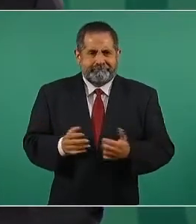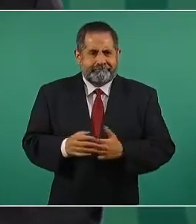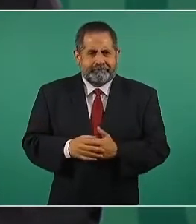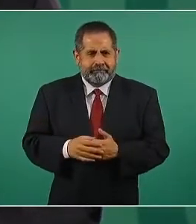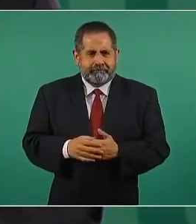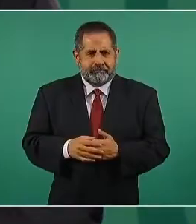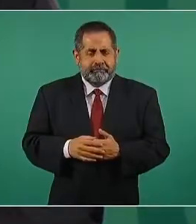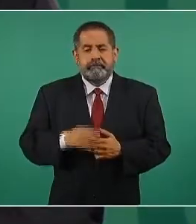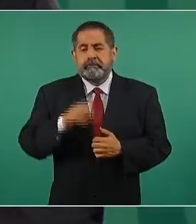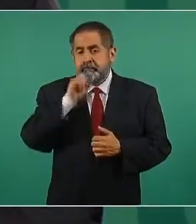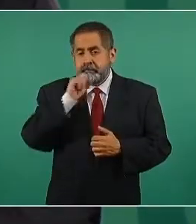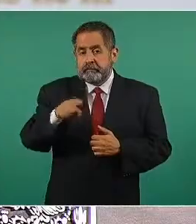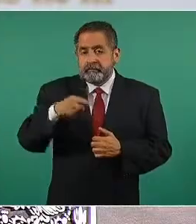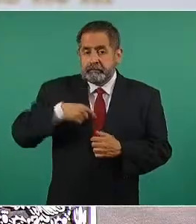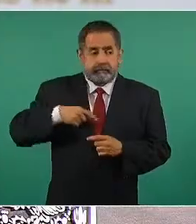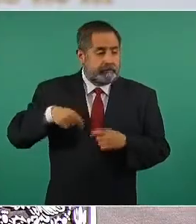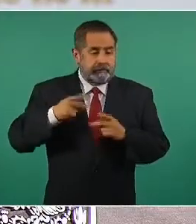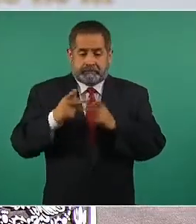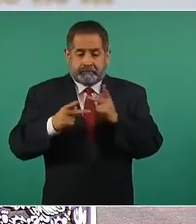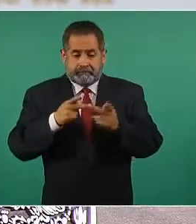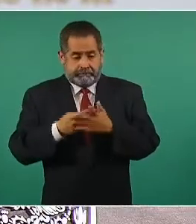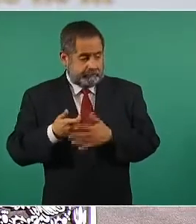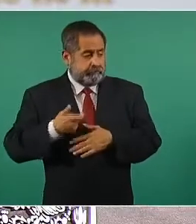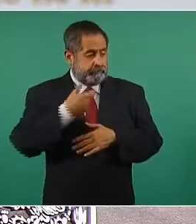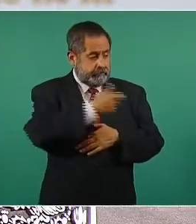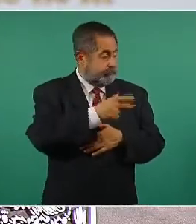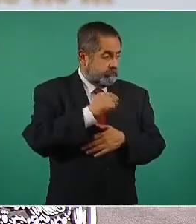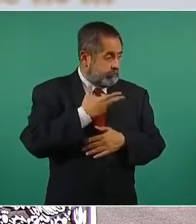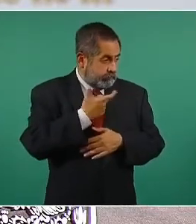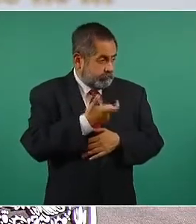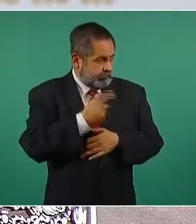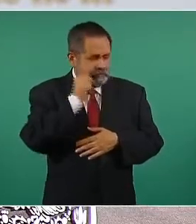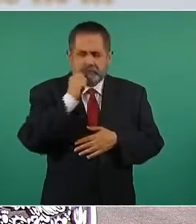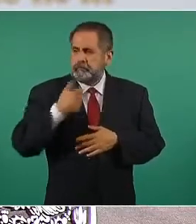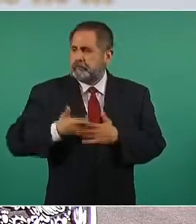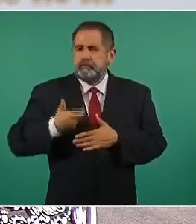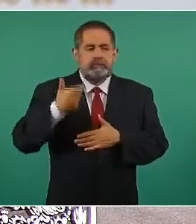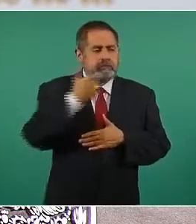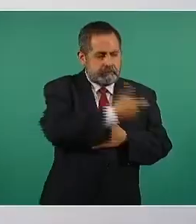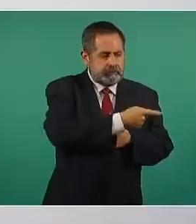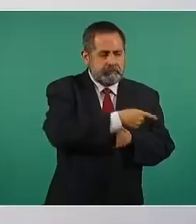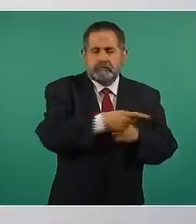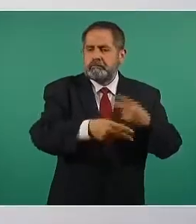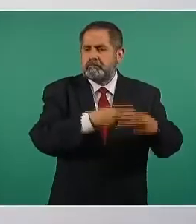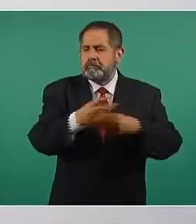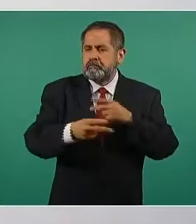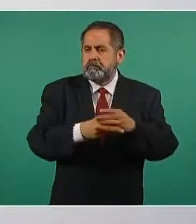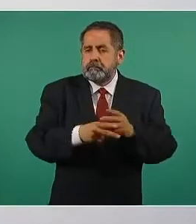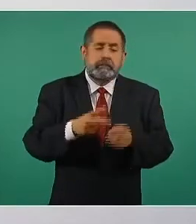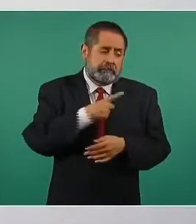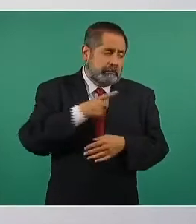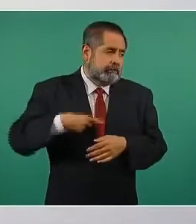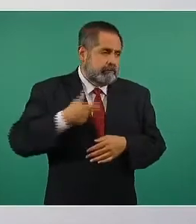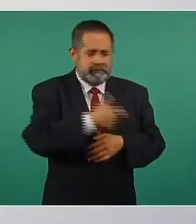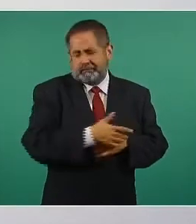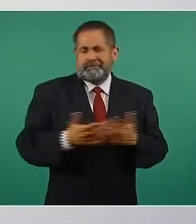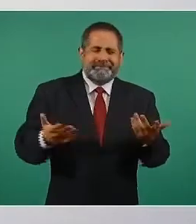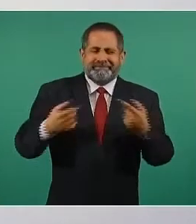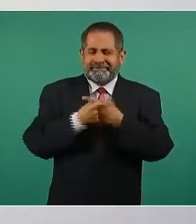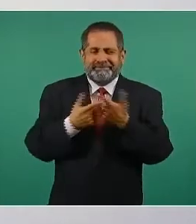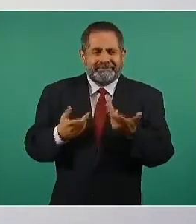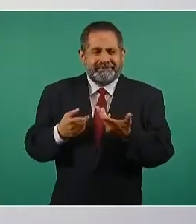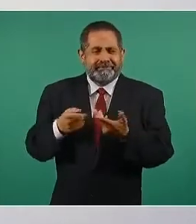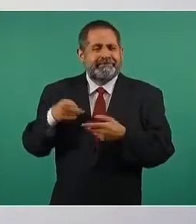aquí también se les daban los créditos, la banca de desarrollo les daba los créditos,